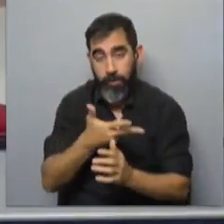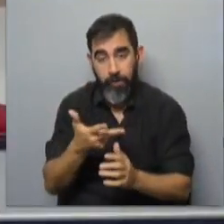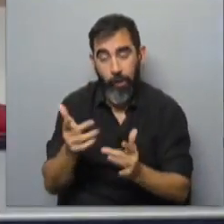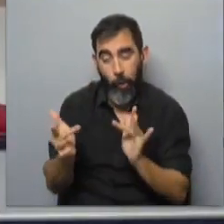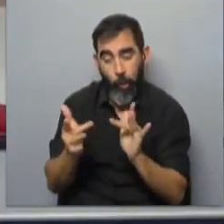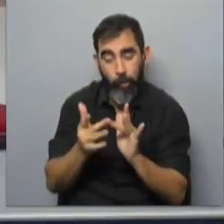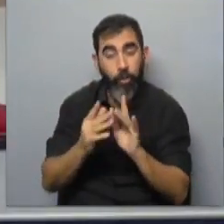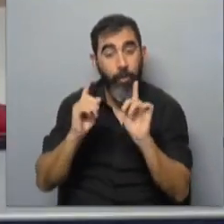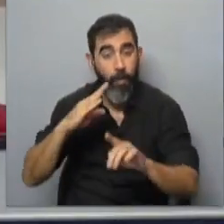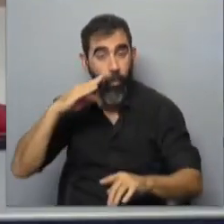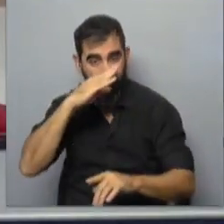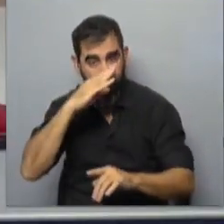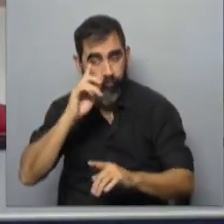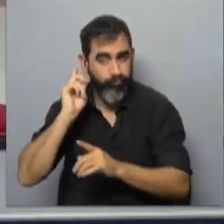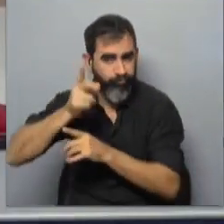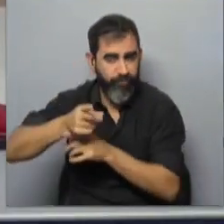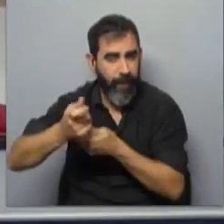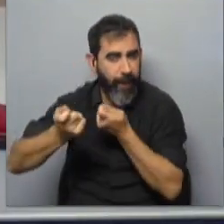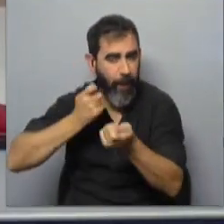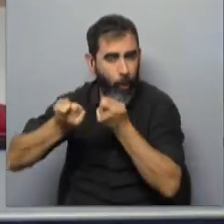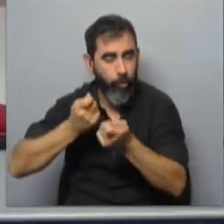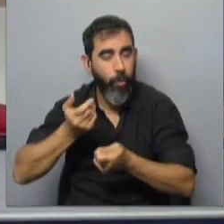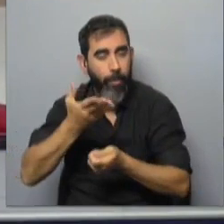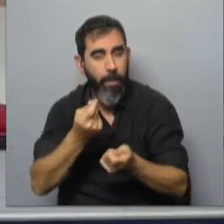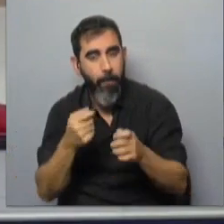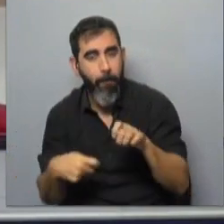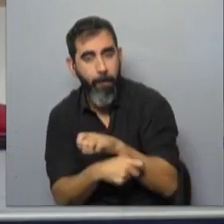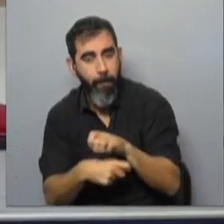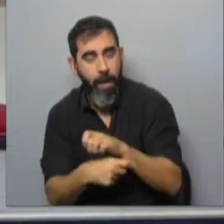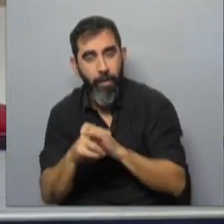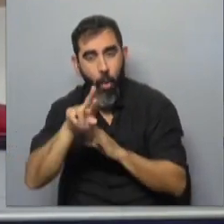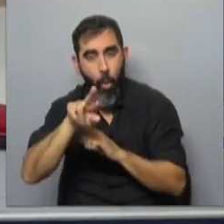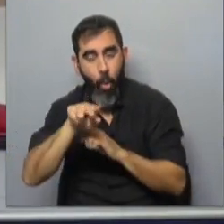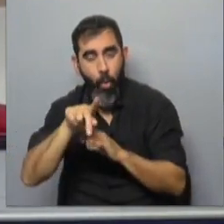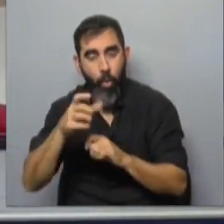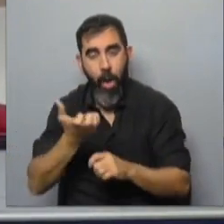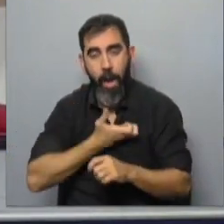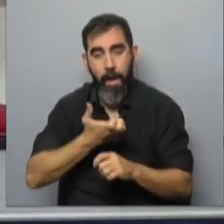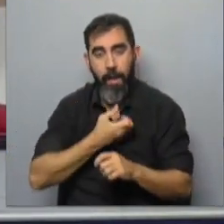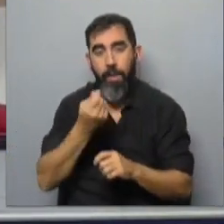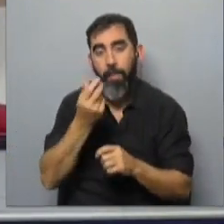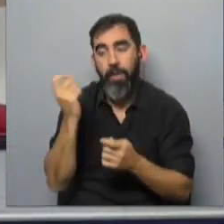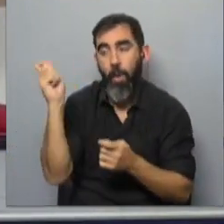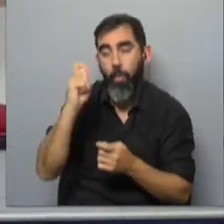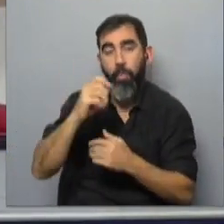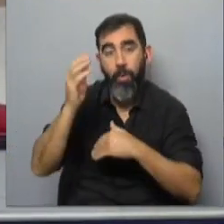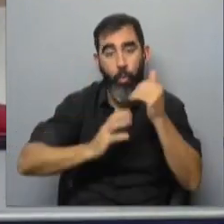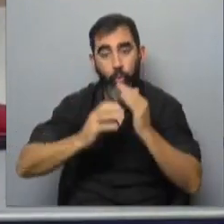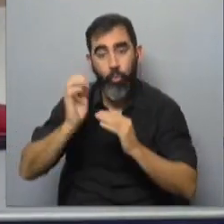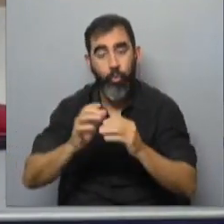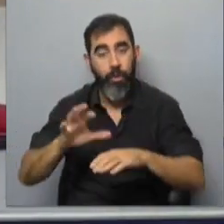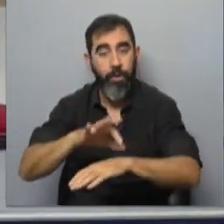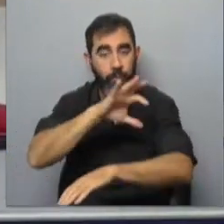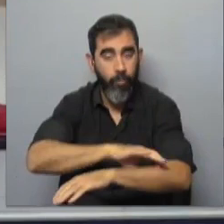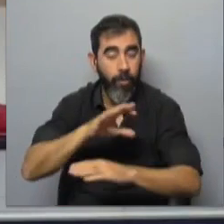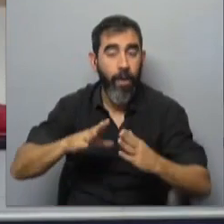cercanos al mandatario, son acusados de negociar y pedir coimas en oro a alcaldes para liberar fondos públicos para obras en guarderías,